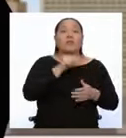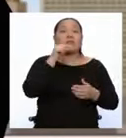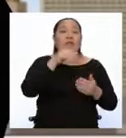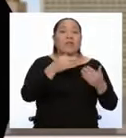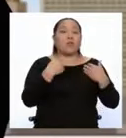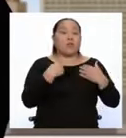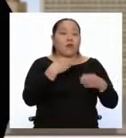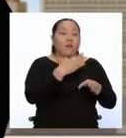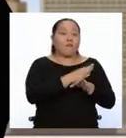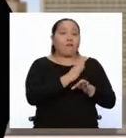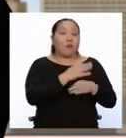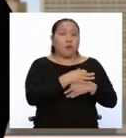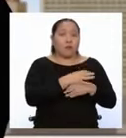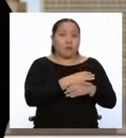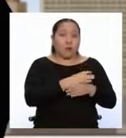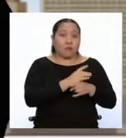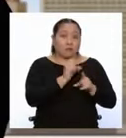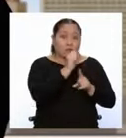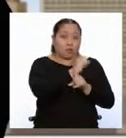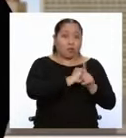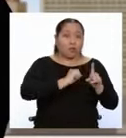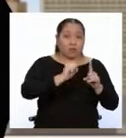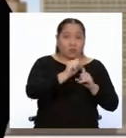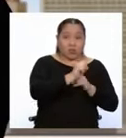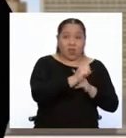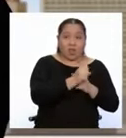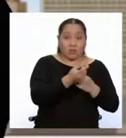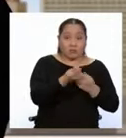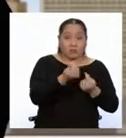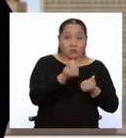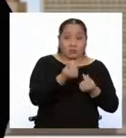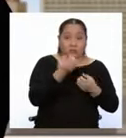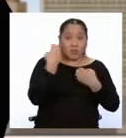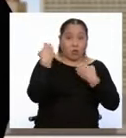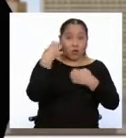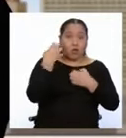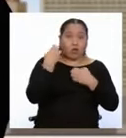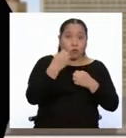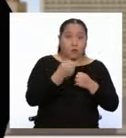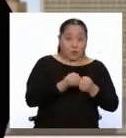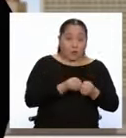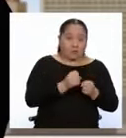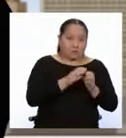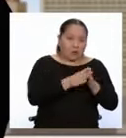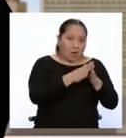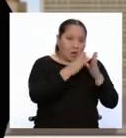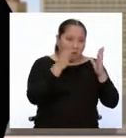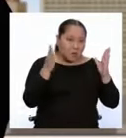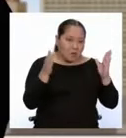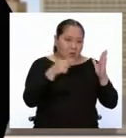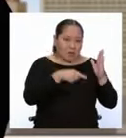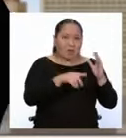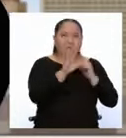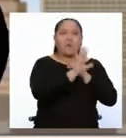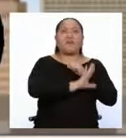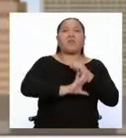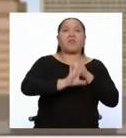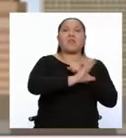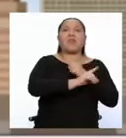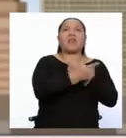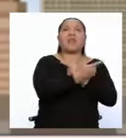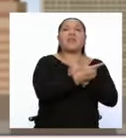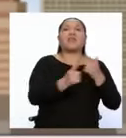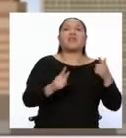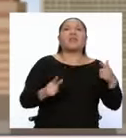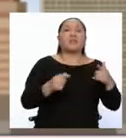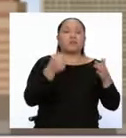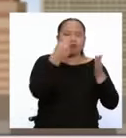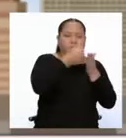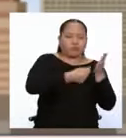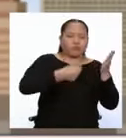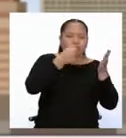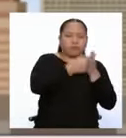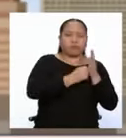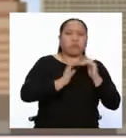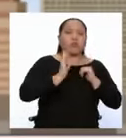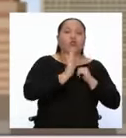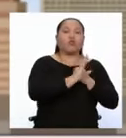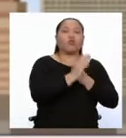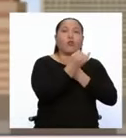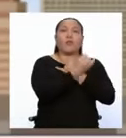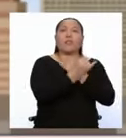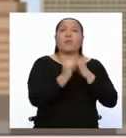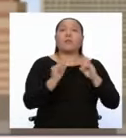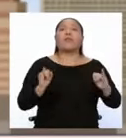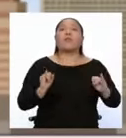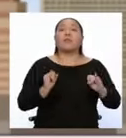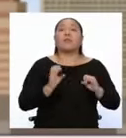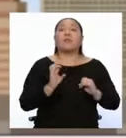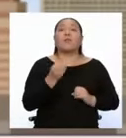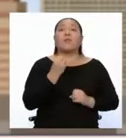económica abierta, que posibilitó a que sus ciudadanos pudieran defender sus libertades y luchar por su independencia. Ya